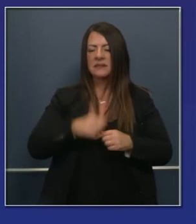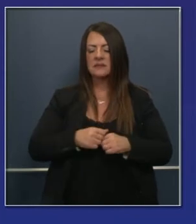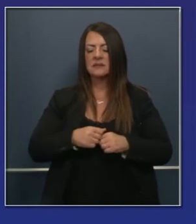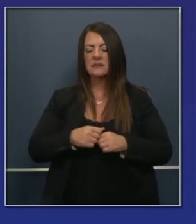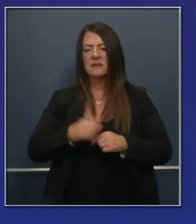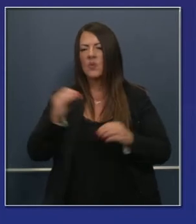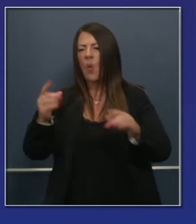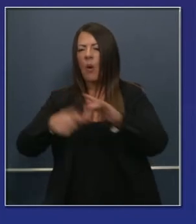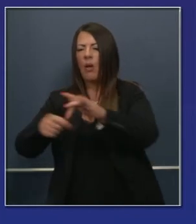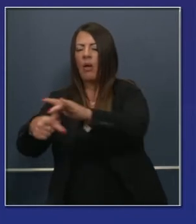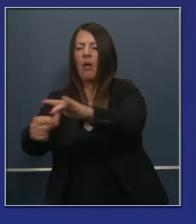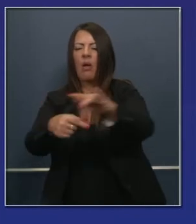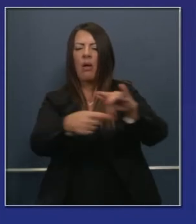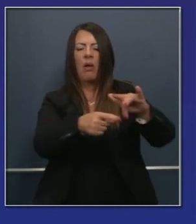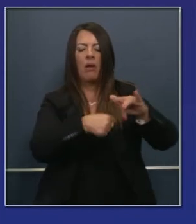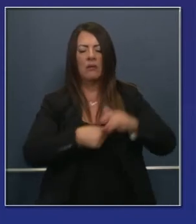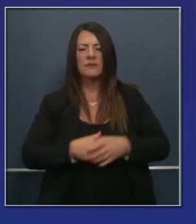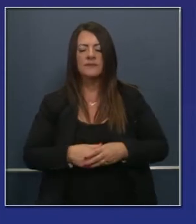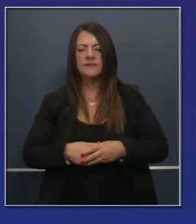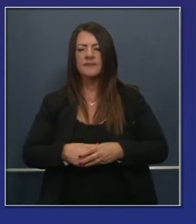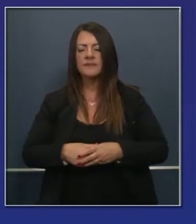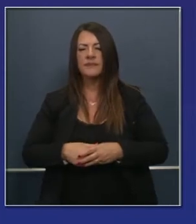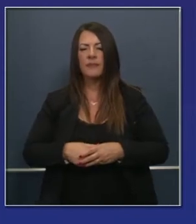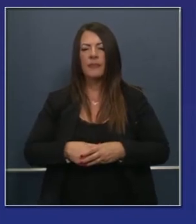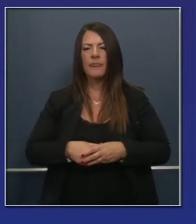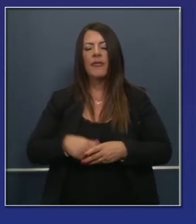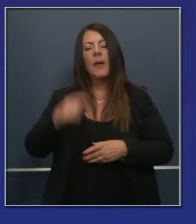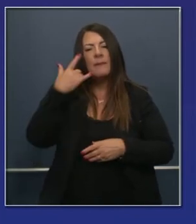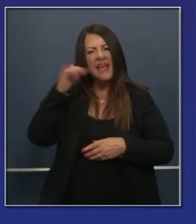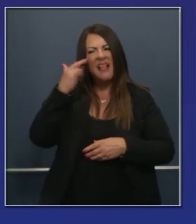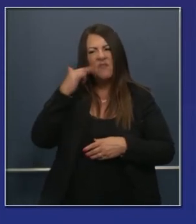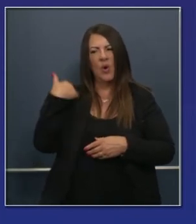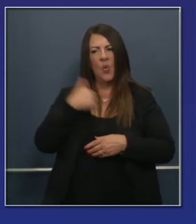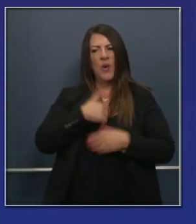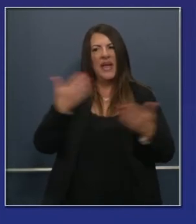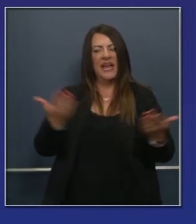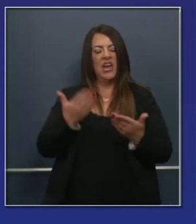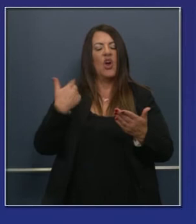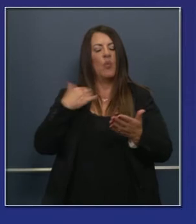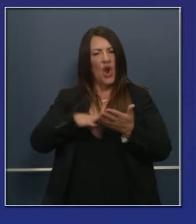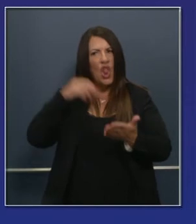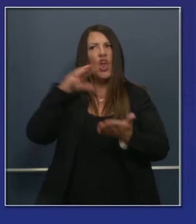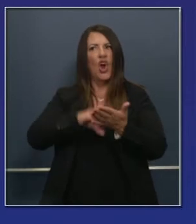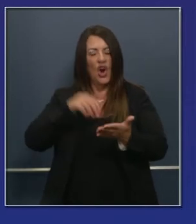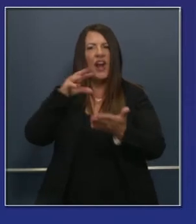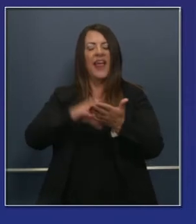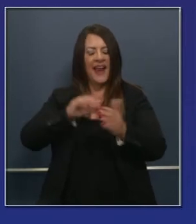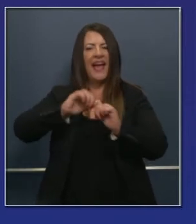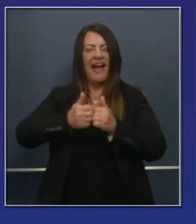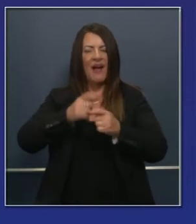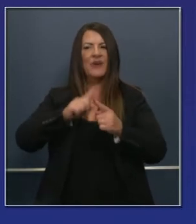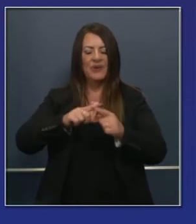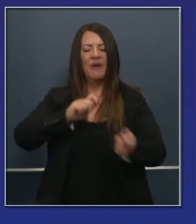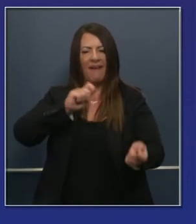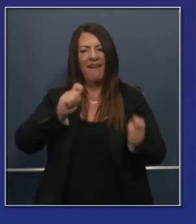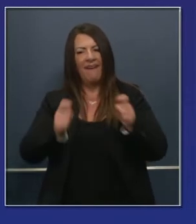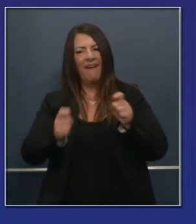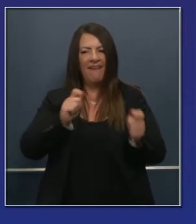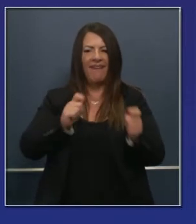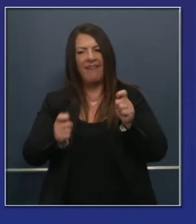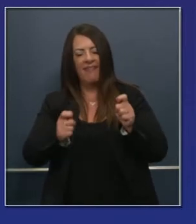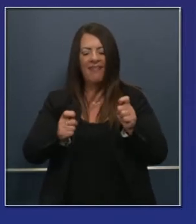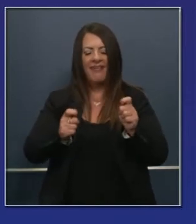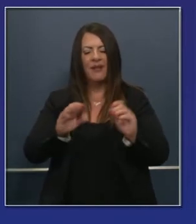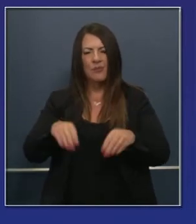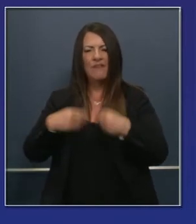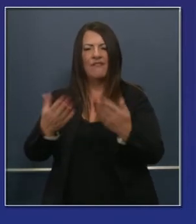animador. Claro que tendremos más retos, pero California está aprendiendo cómo desempeñar este trabajo. Al final